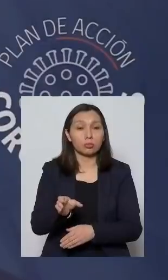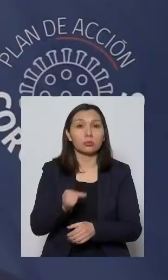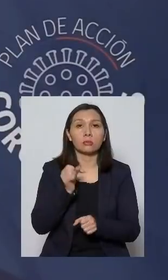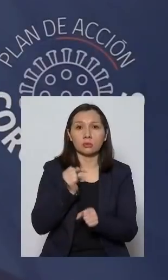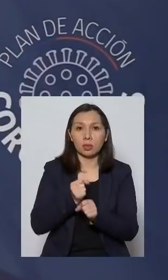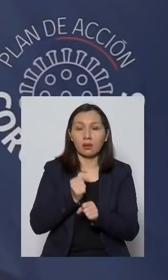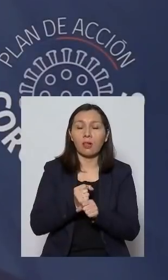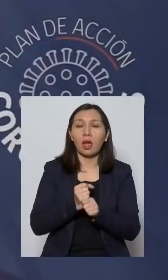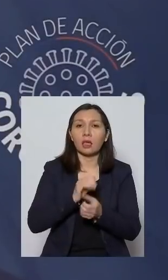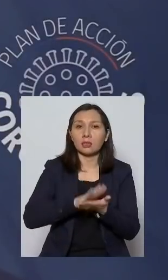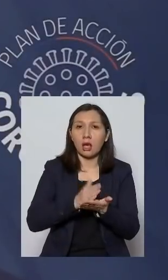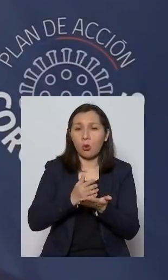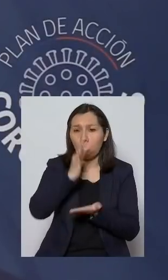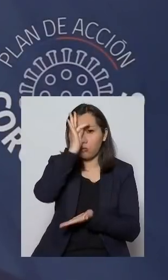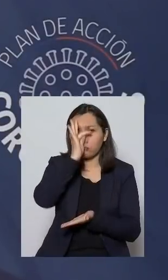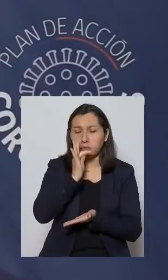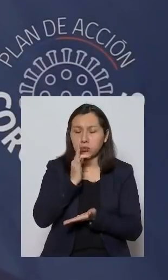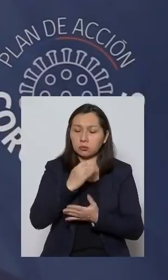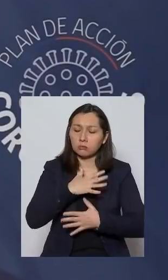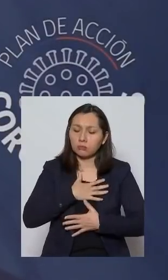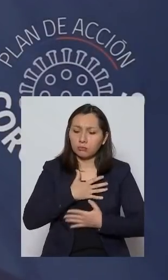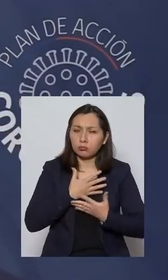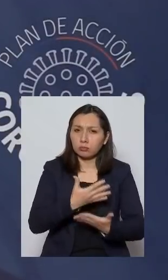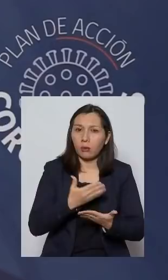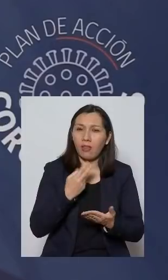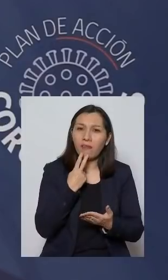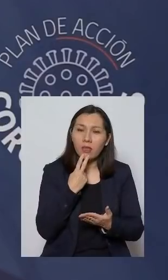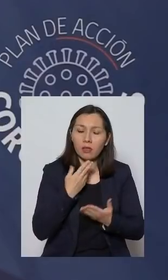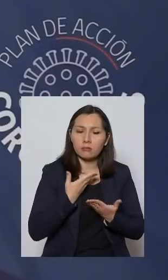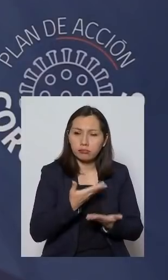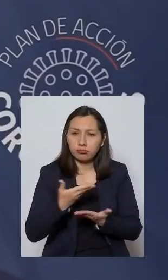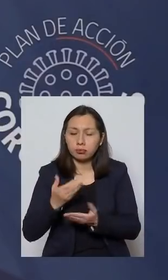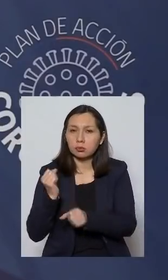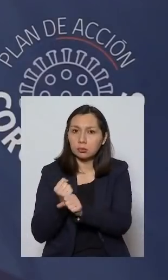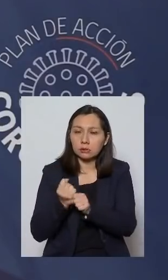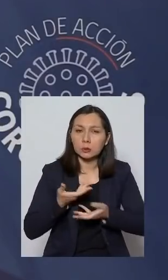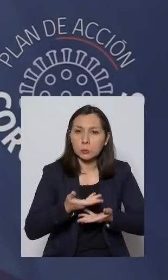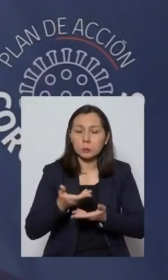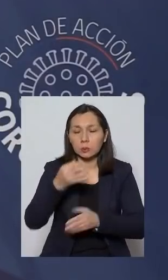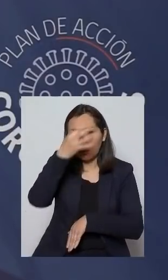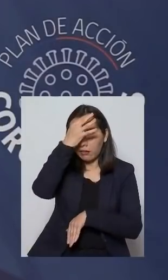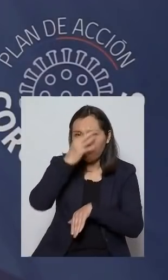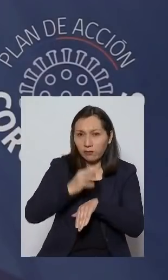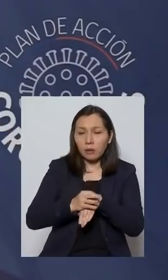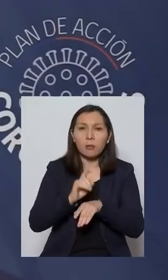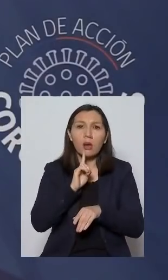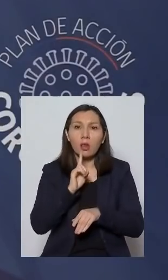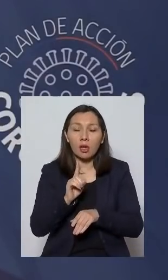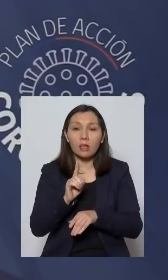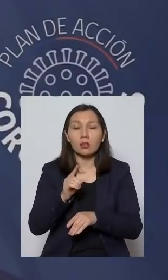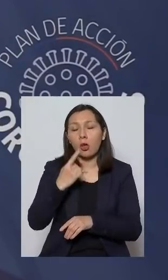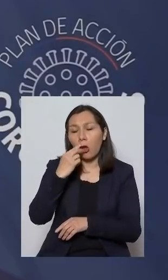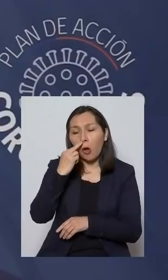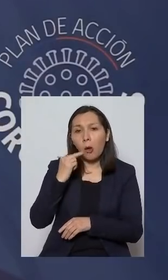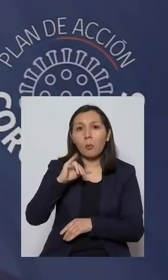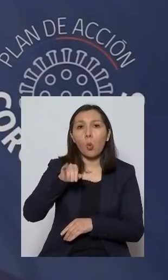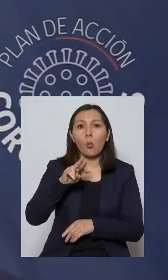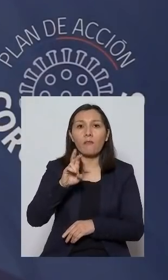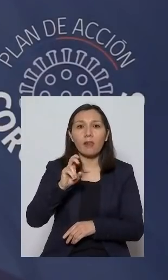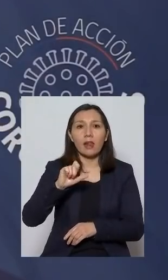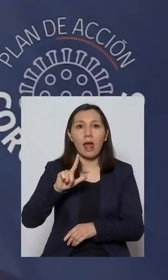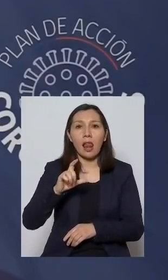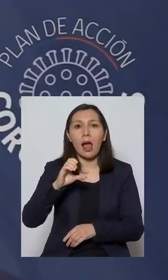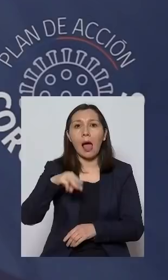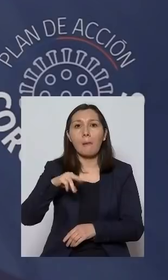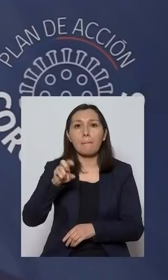Bien, nos vamos inmediatamente a La Moneda, donde están entregando el último informe sobre el COVID-19 en nuestro